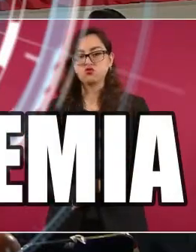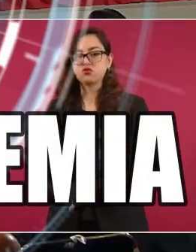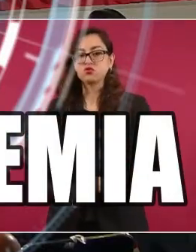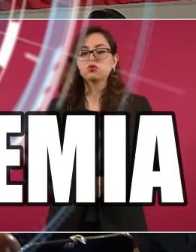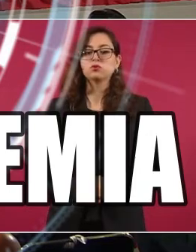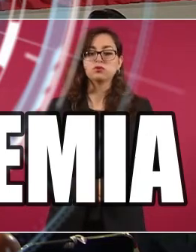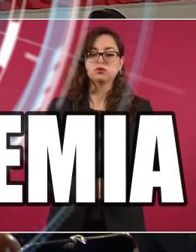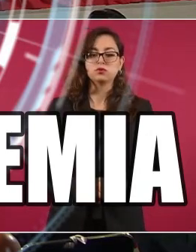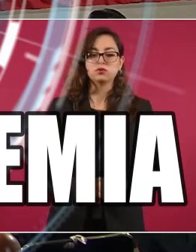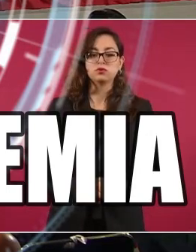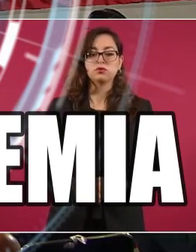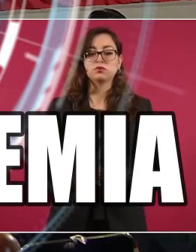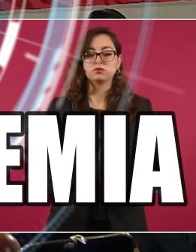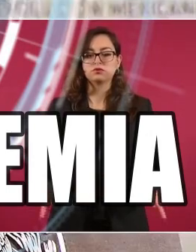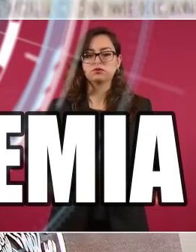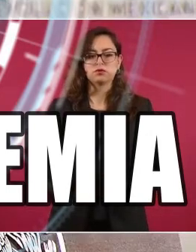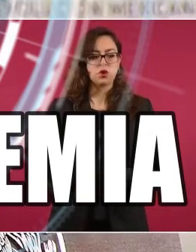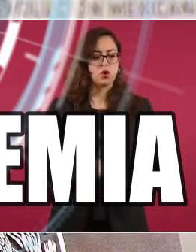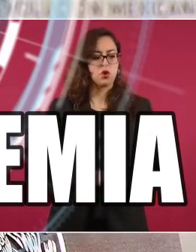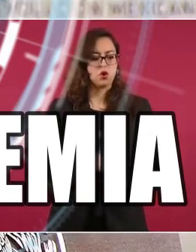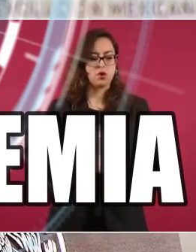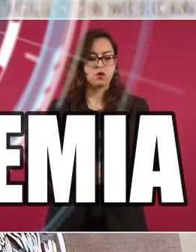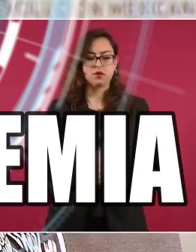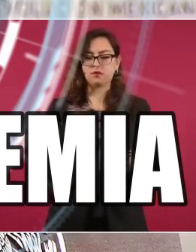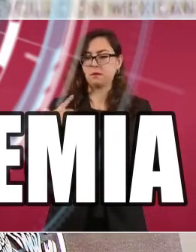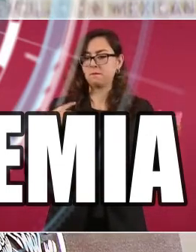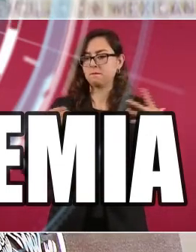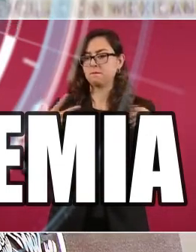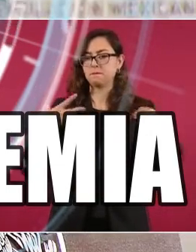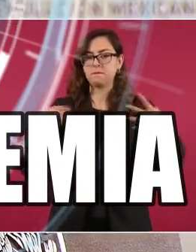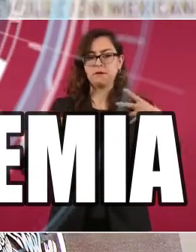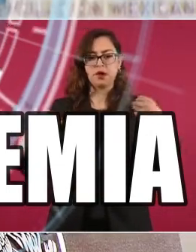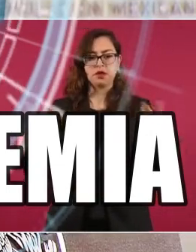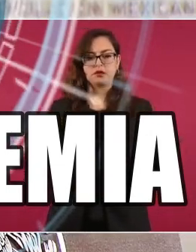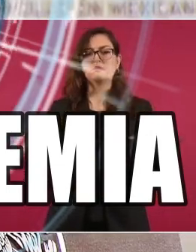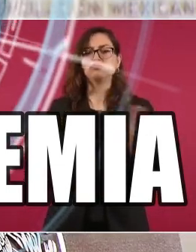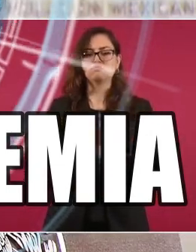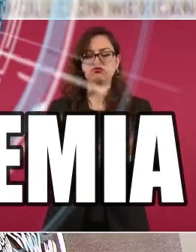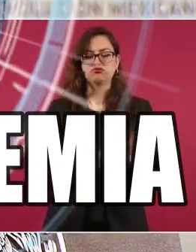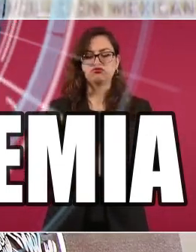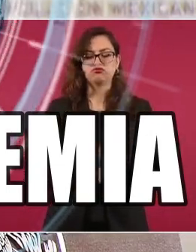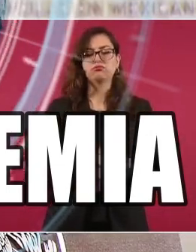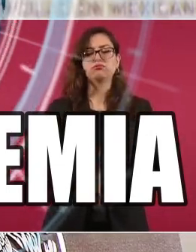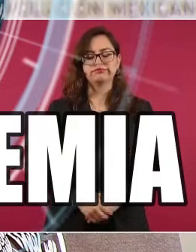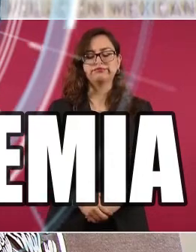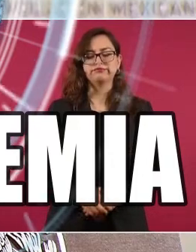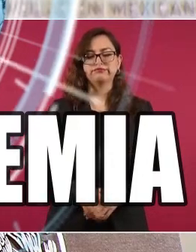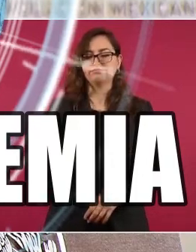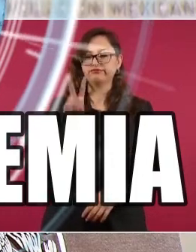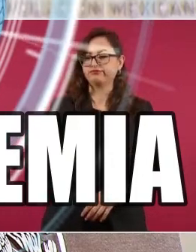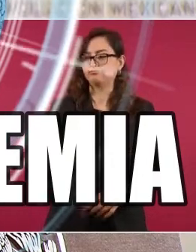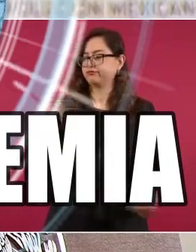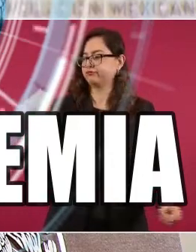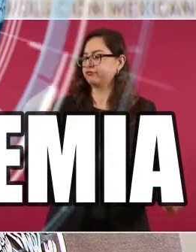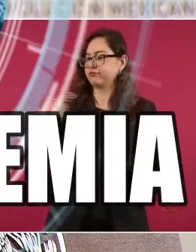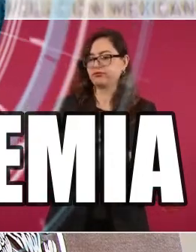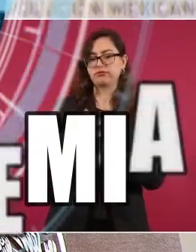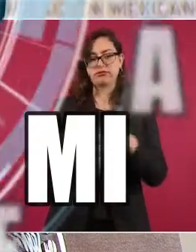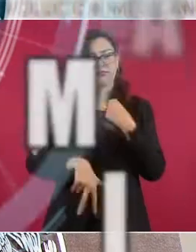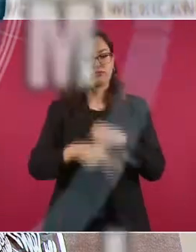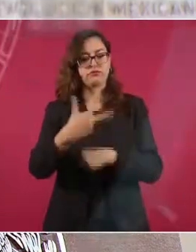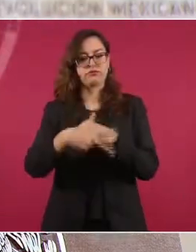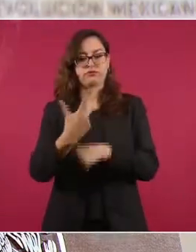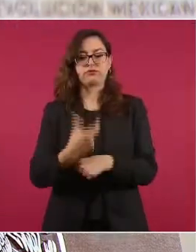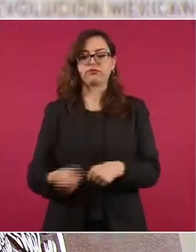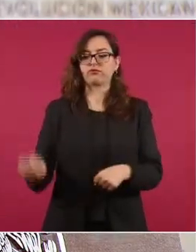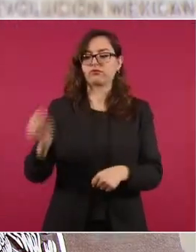la pandemia de COVID. Como ya se señala, llevamos ya 13 semanas de reducción, más de tres meses,